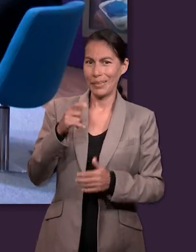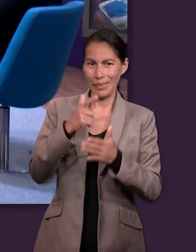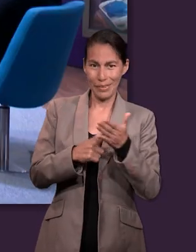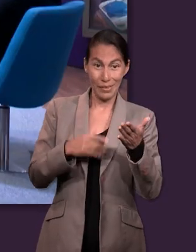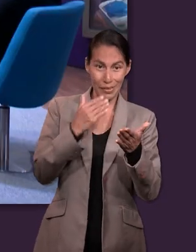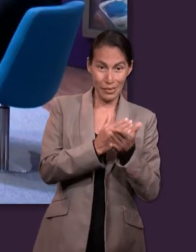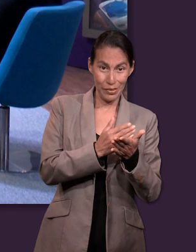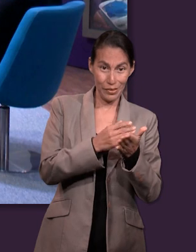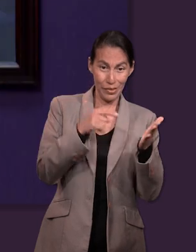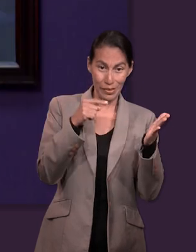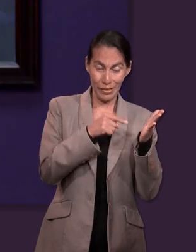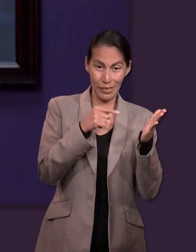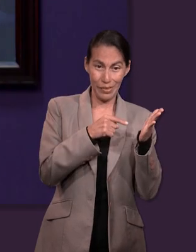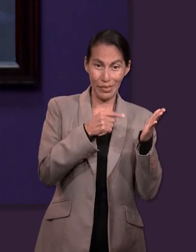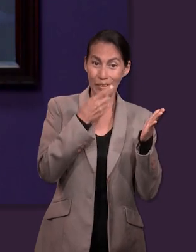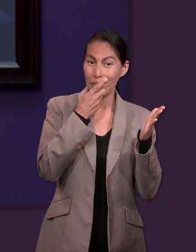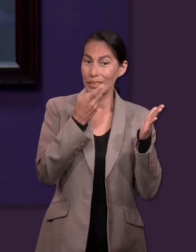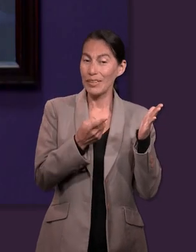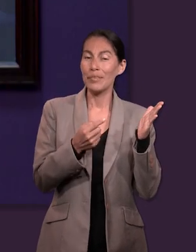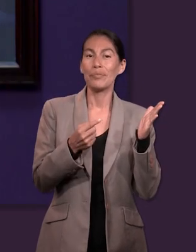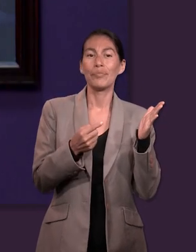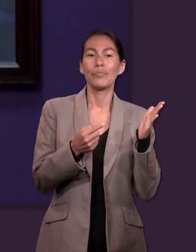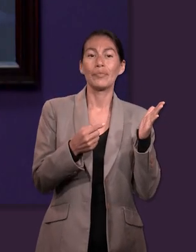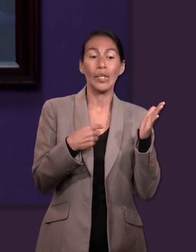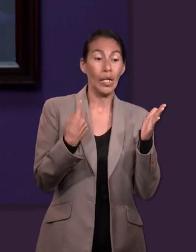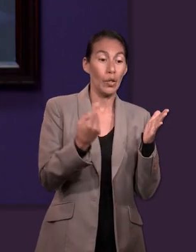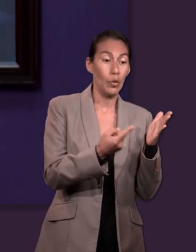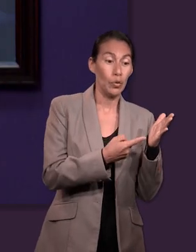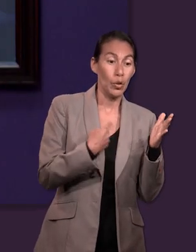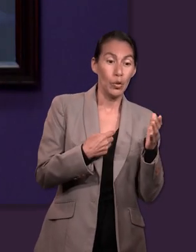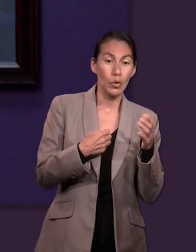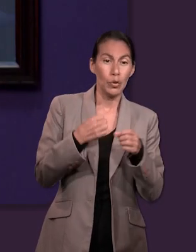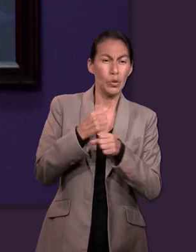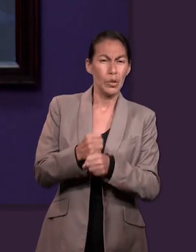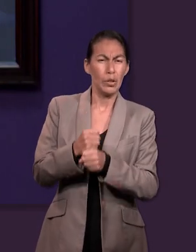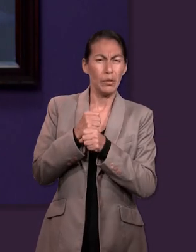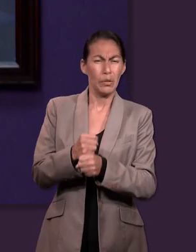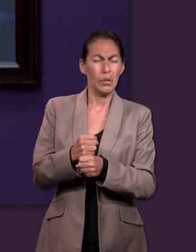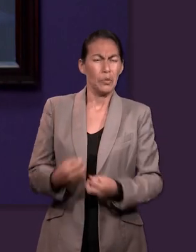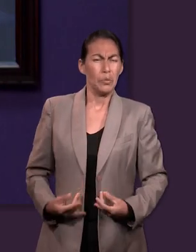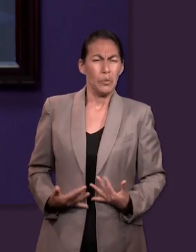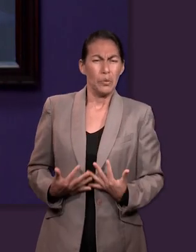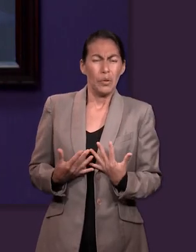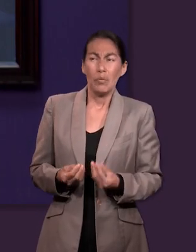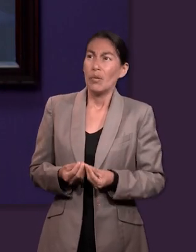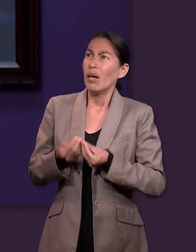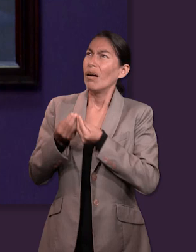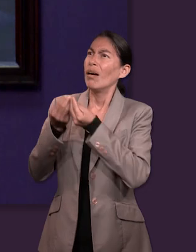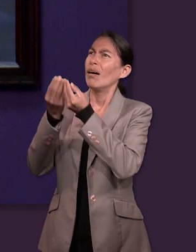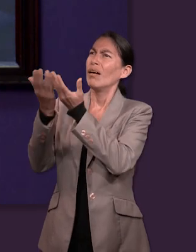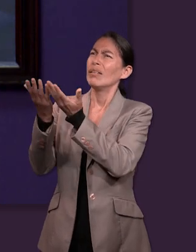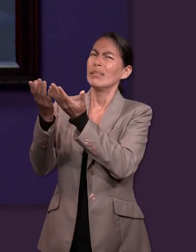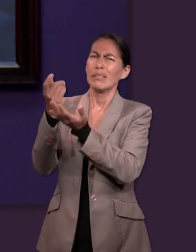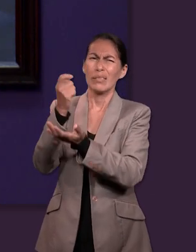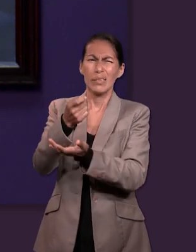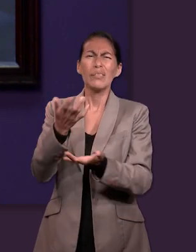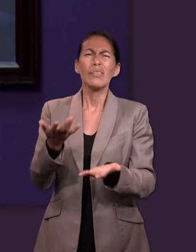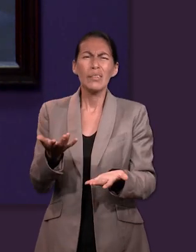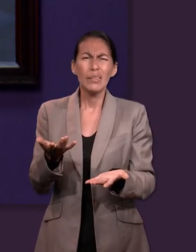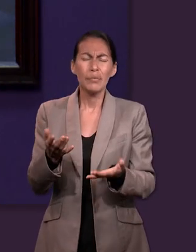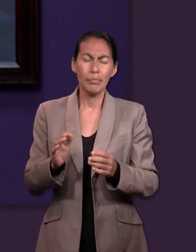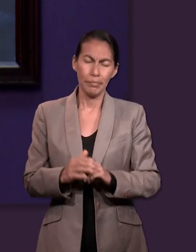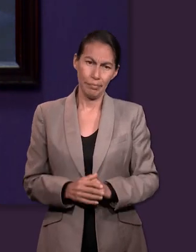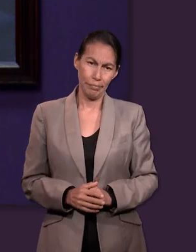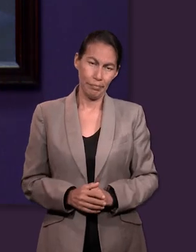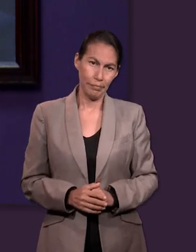la otra parte de la lección que menciona es nos ofrezcamos como sacrificio vivo a Dios. Es